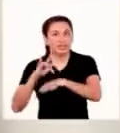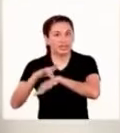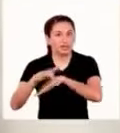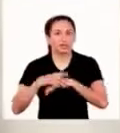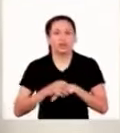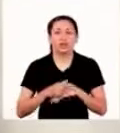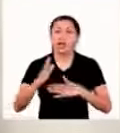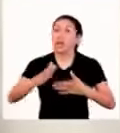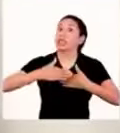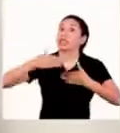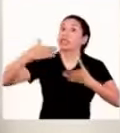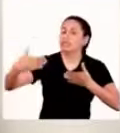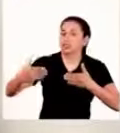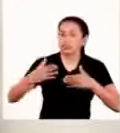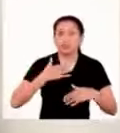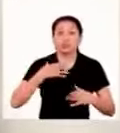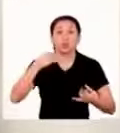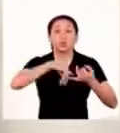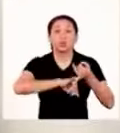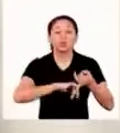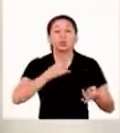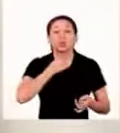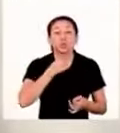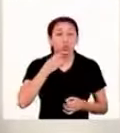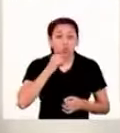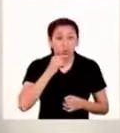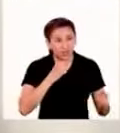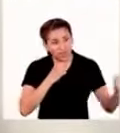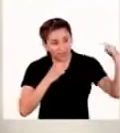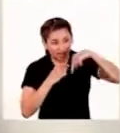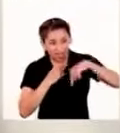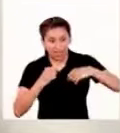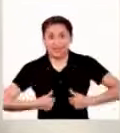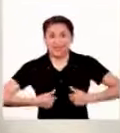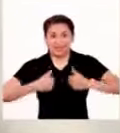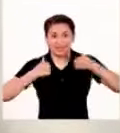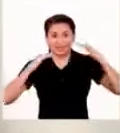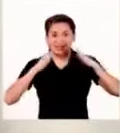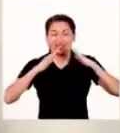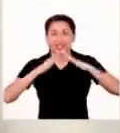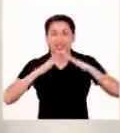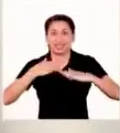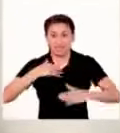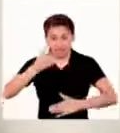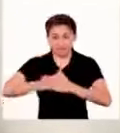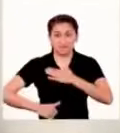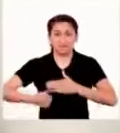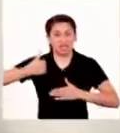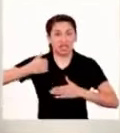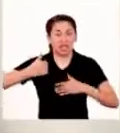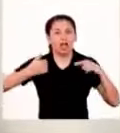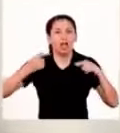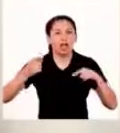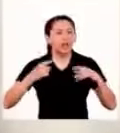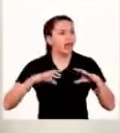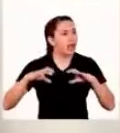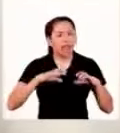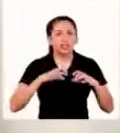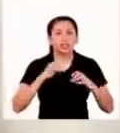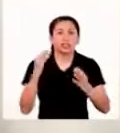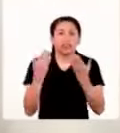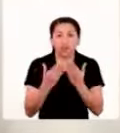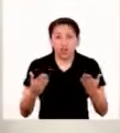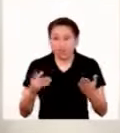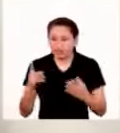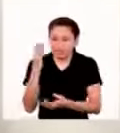incluso años después cuando mi suegra vino a vivir aquí con nosotros me acuerdo que mi Karen un día movió algunas cosas